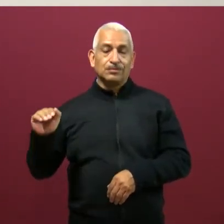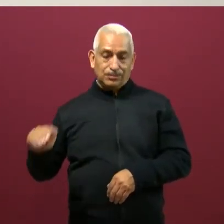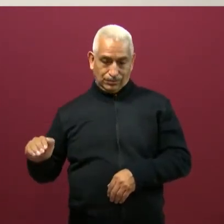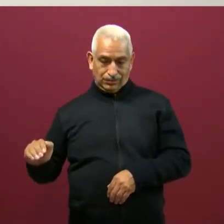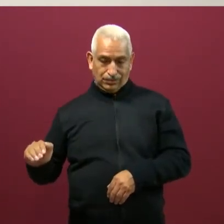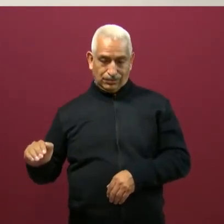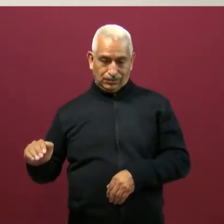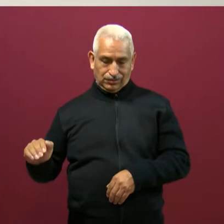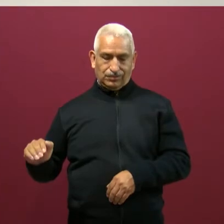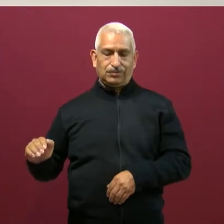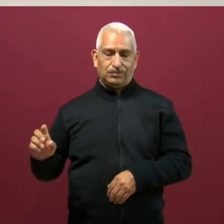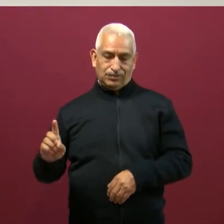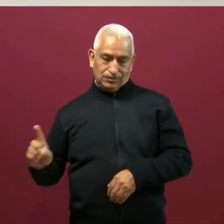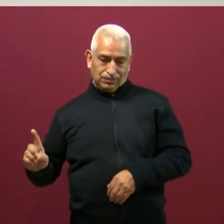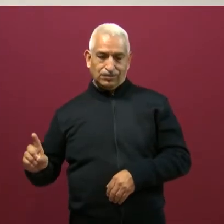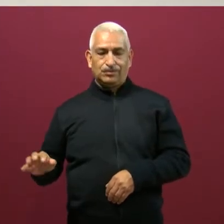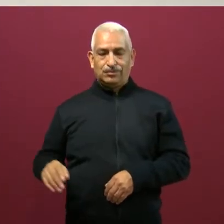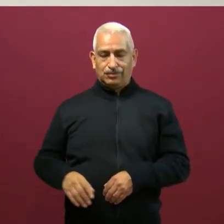derecha.